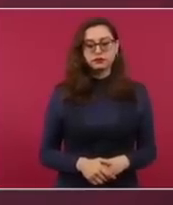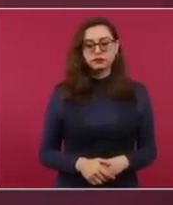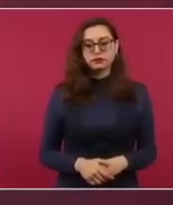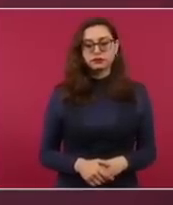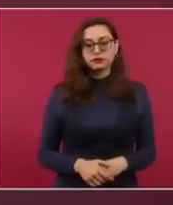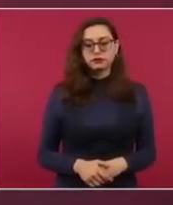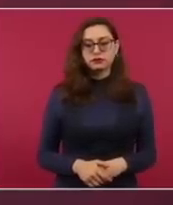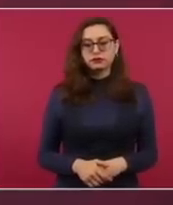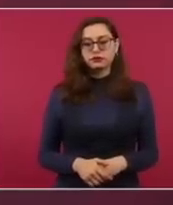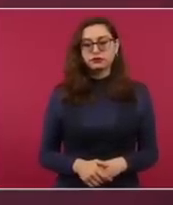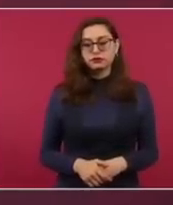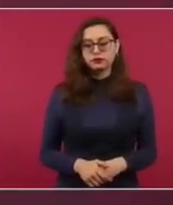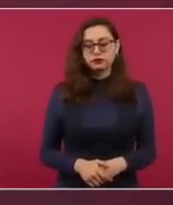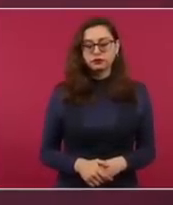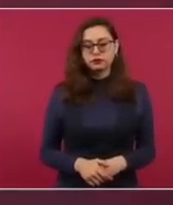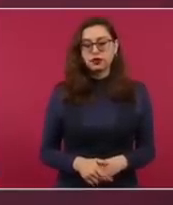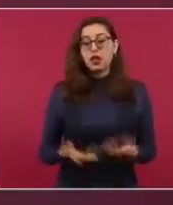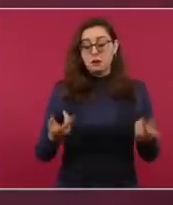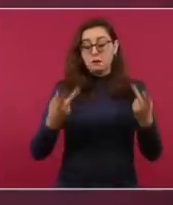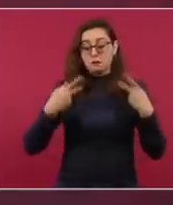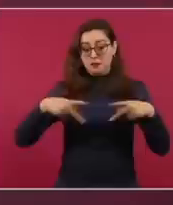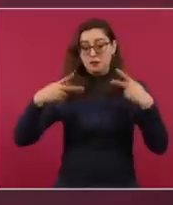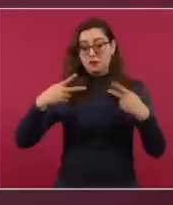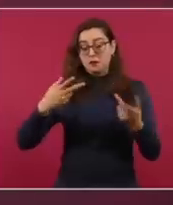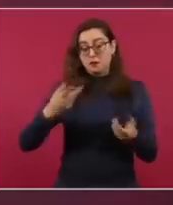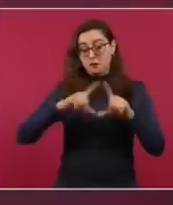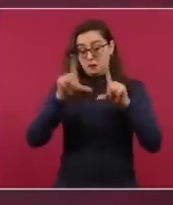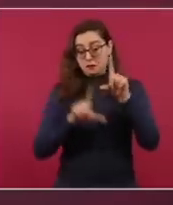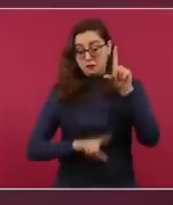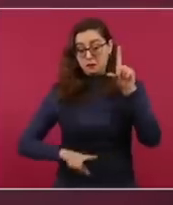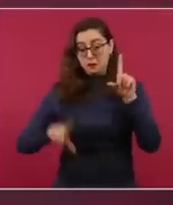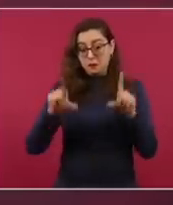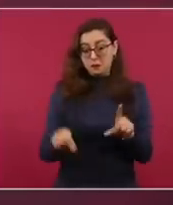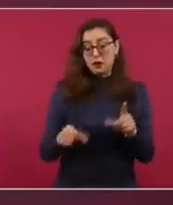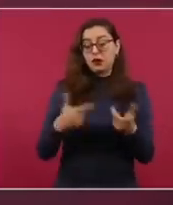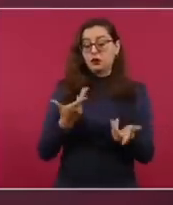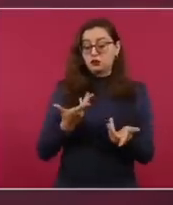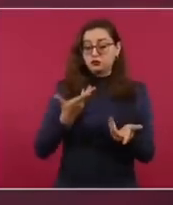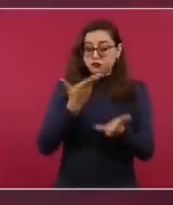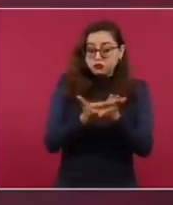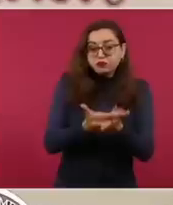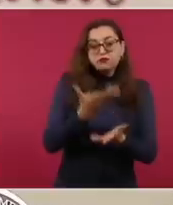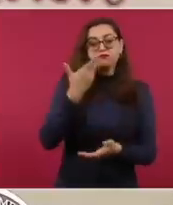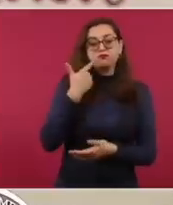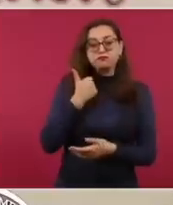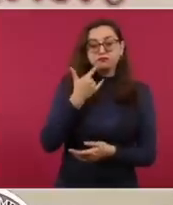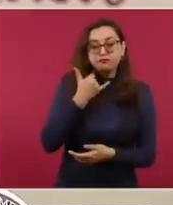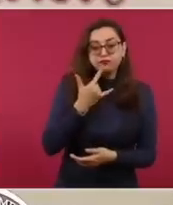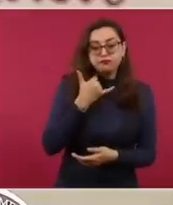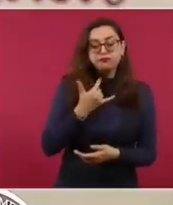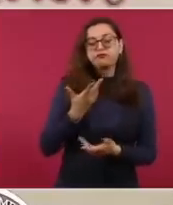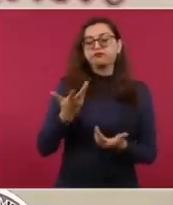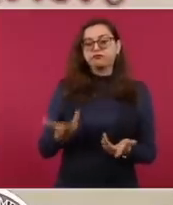a la simpatía y respaldo de México a los intentos que ojalá sean exitosos pronto para regularizar la situación,